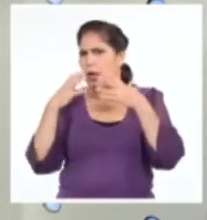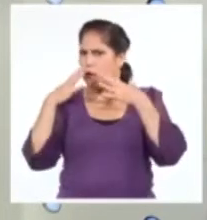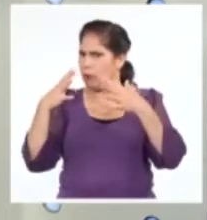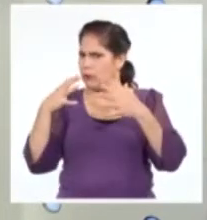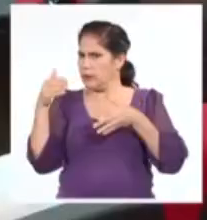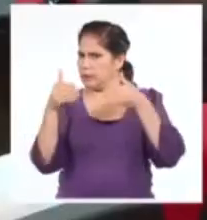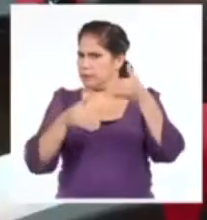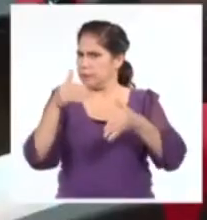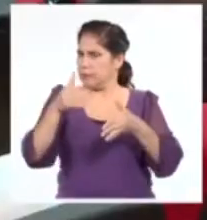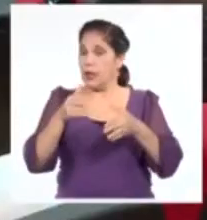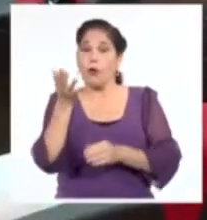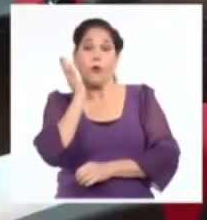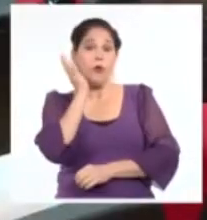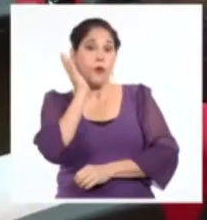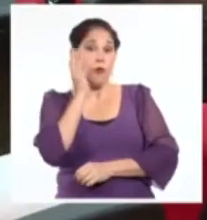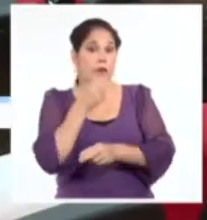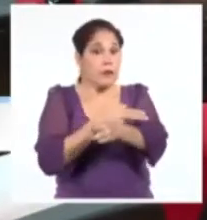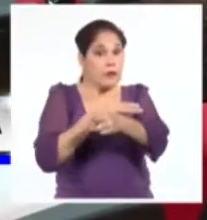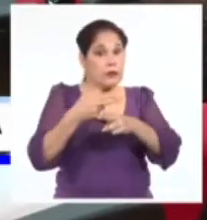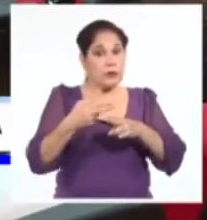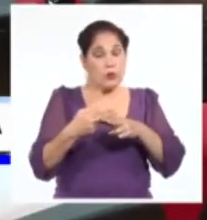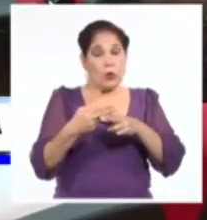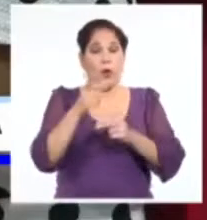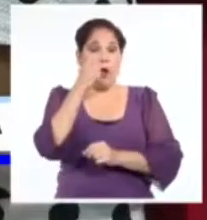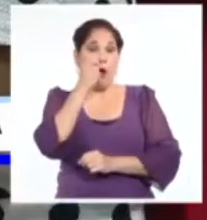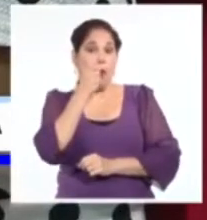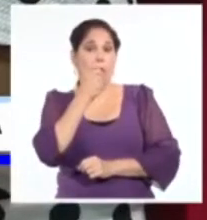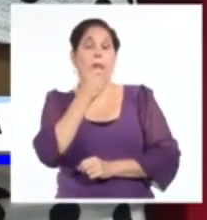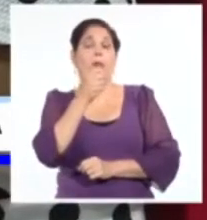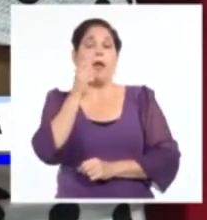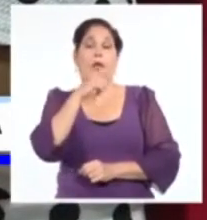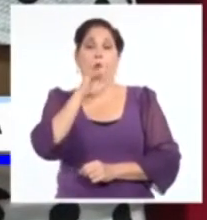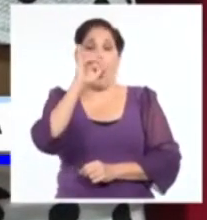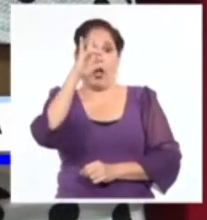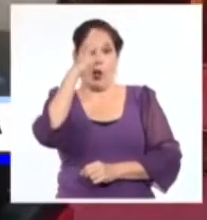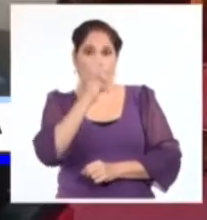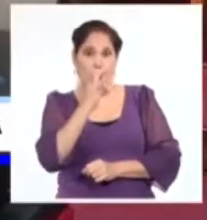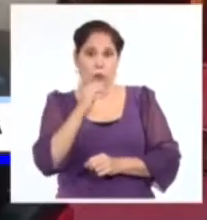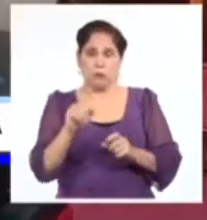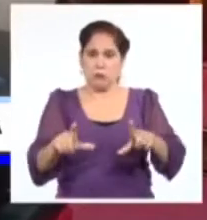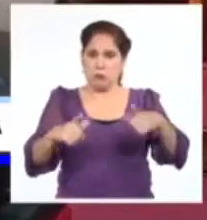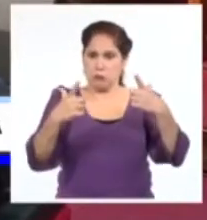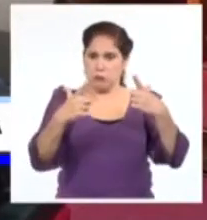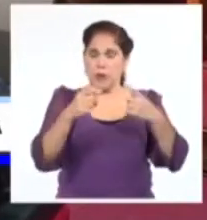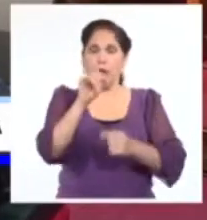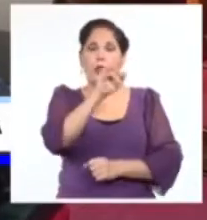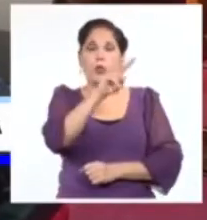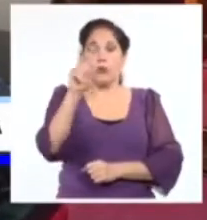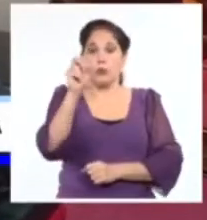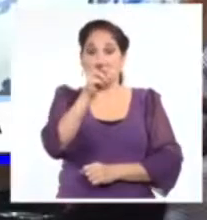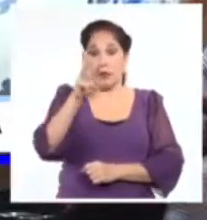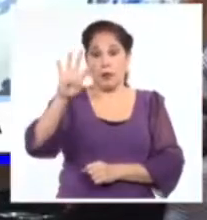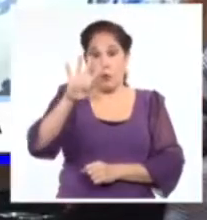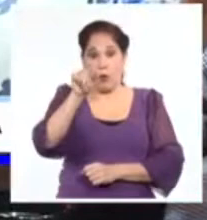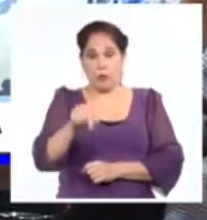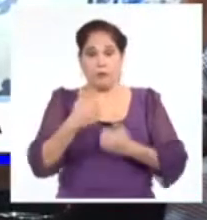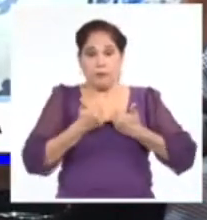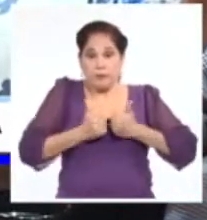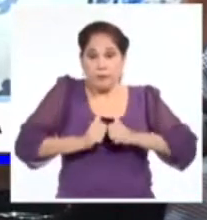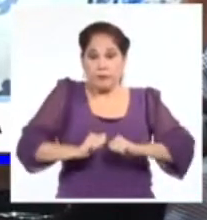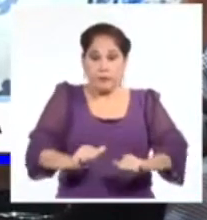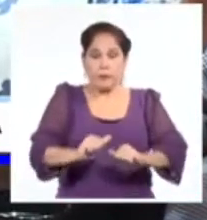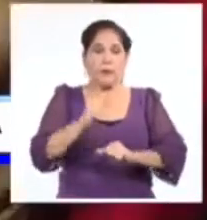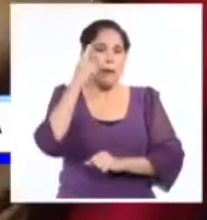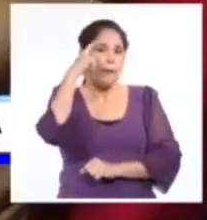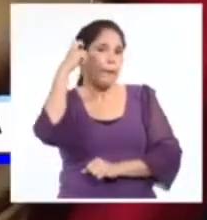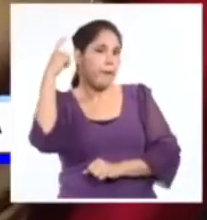Alonso. La conferencia del historiador Eduardo Torres Cuevas, elaborada en conmemoración del aniversario 234 del natalicio del